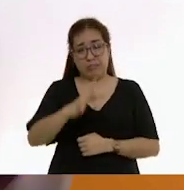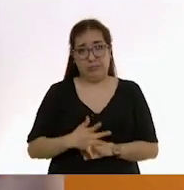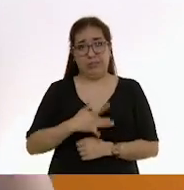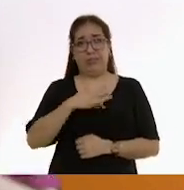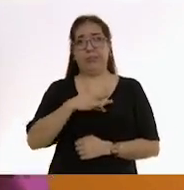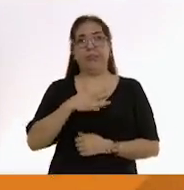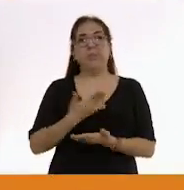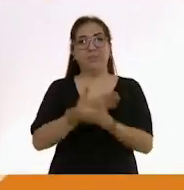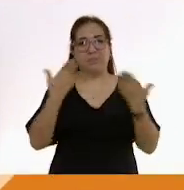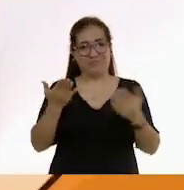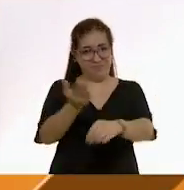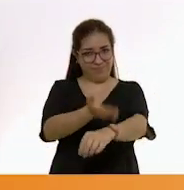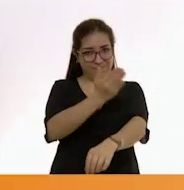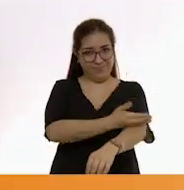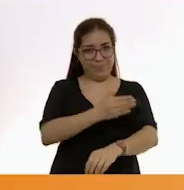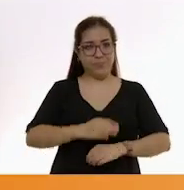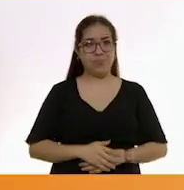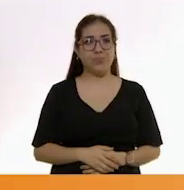¡Acompáñenos!